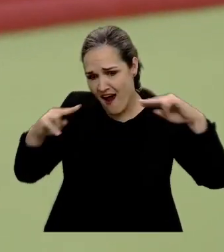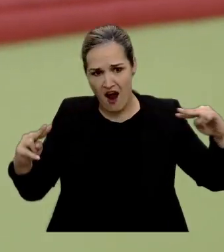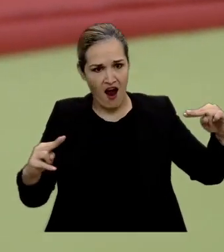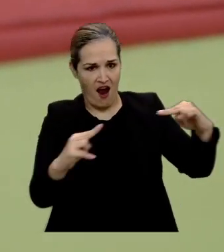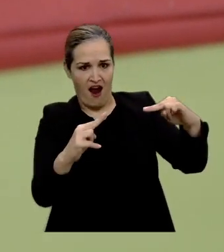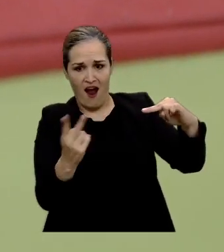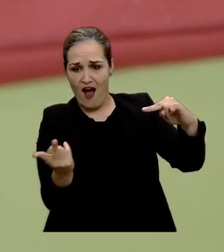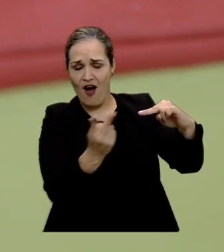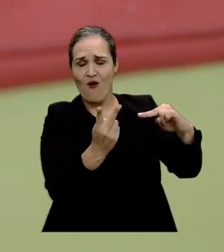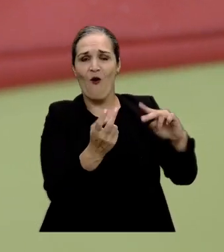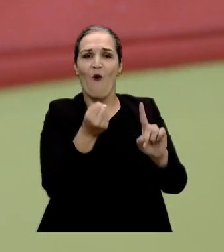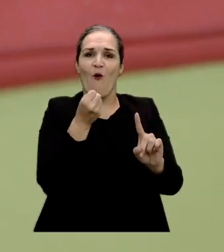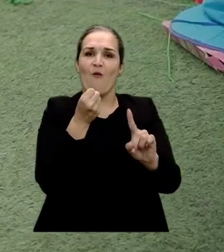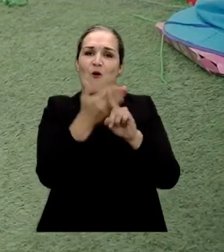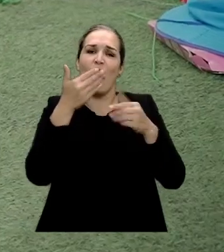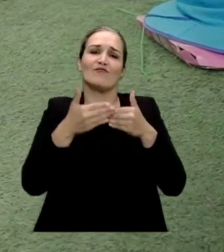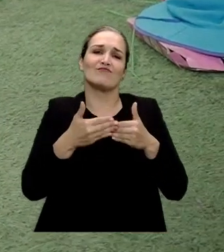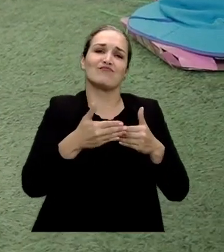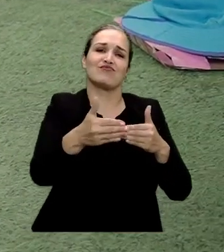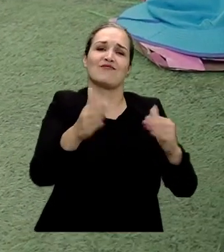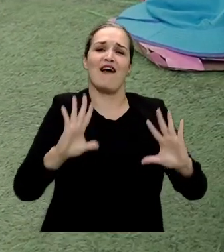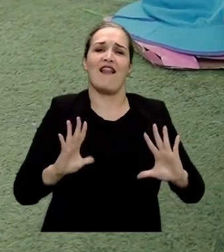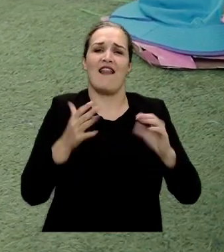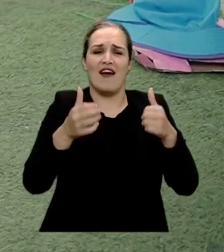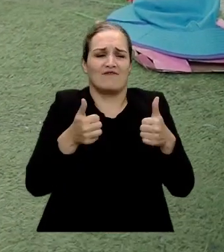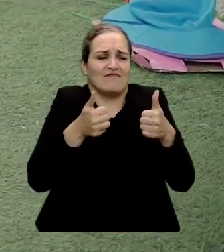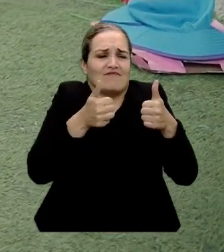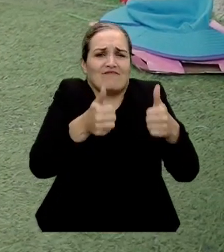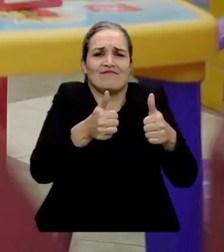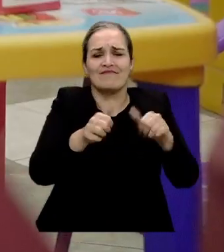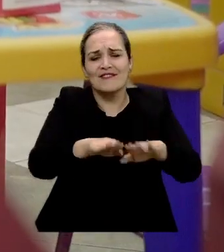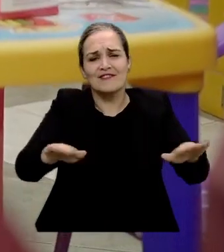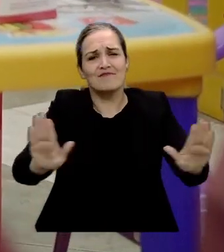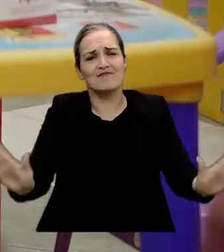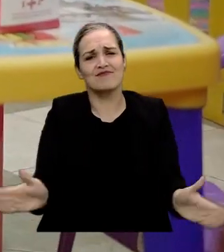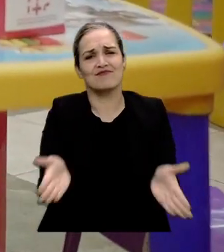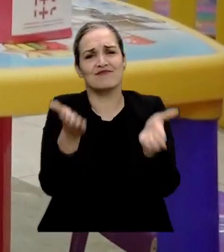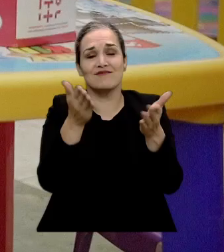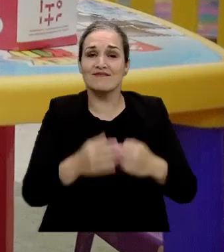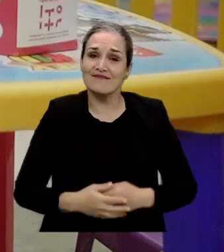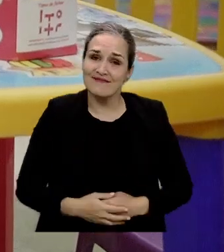impactando el resto de la vida de esa niña o de ese niño.